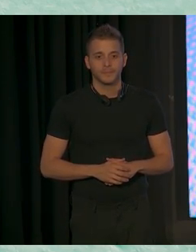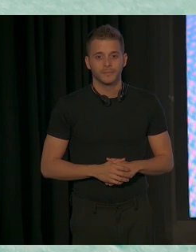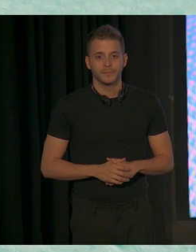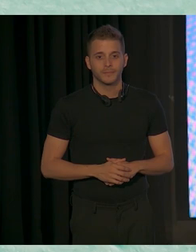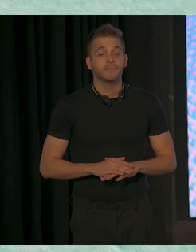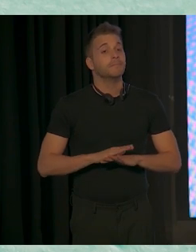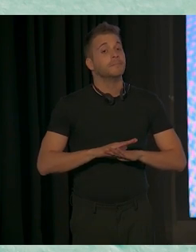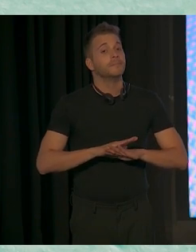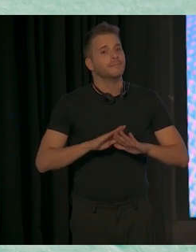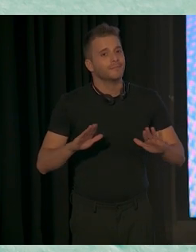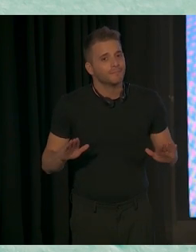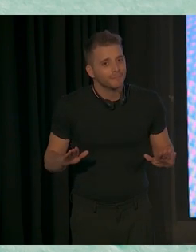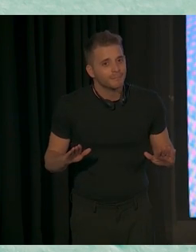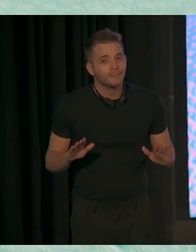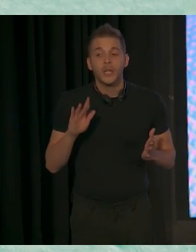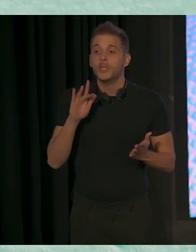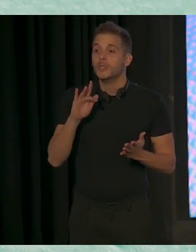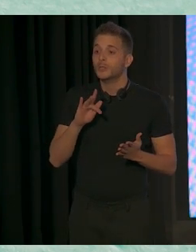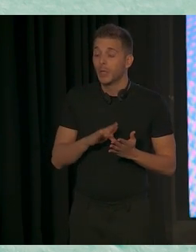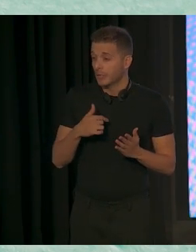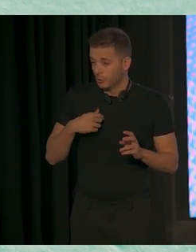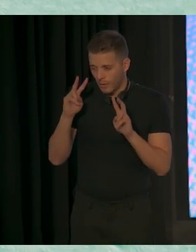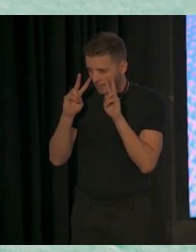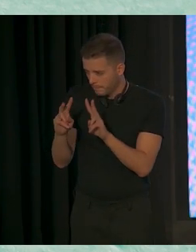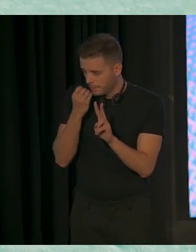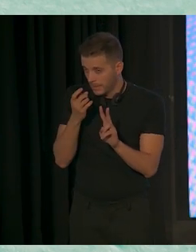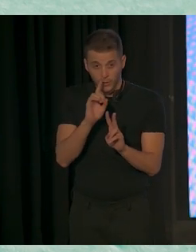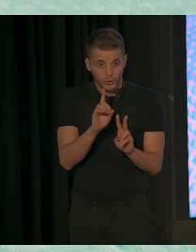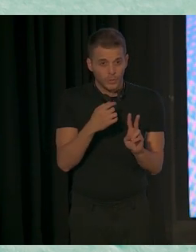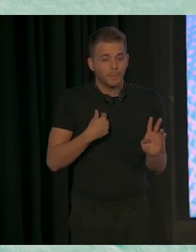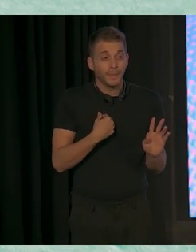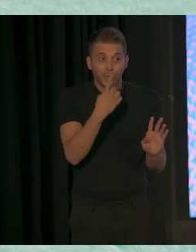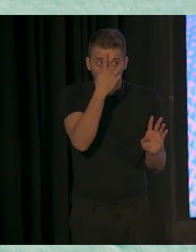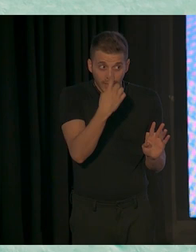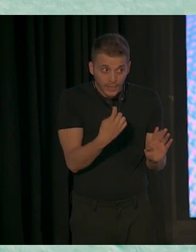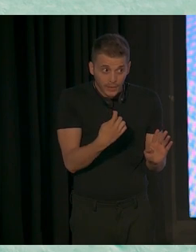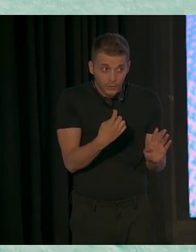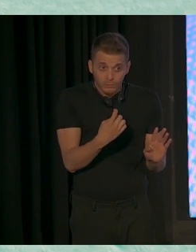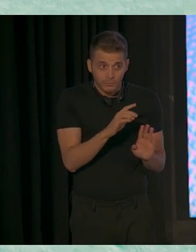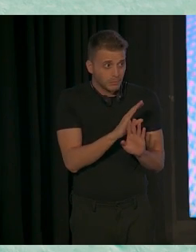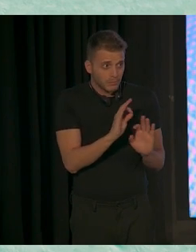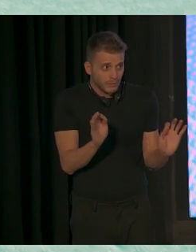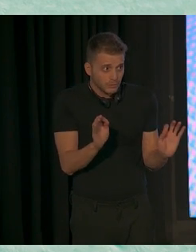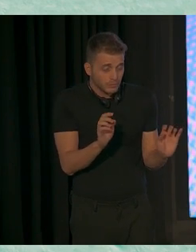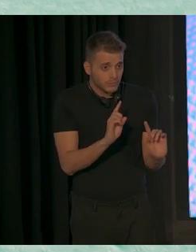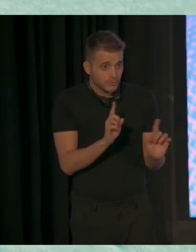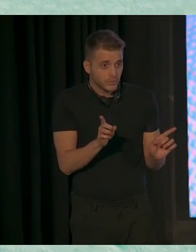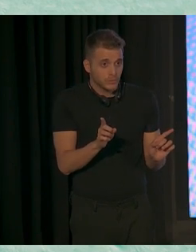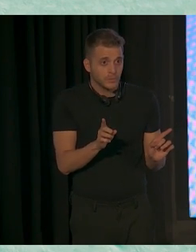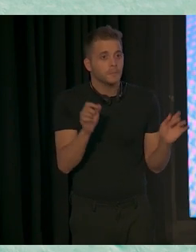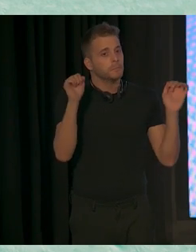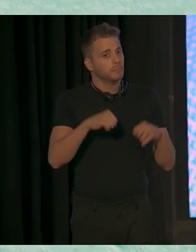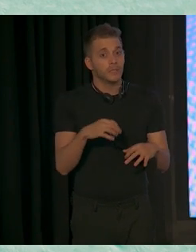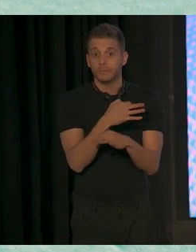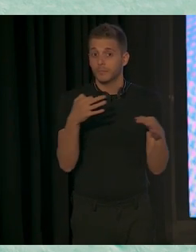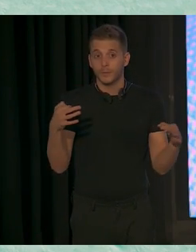Con los focos, yo no veo muy bien, pero creo que... ¿No? Vale,